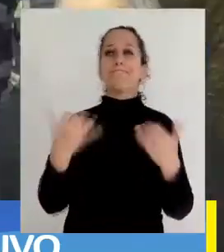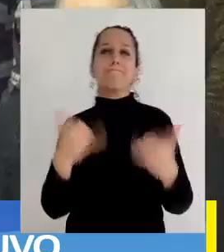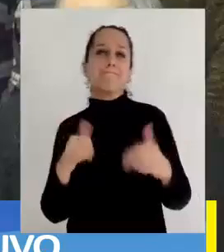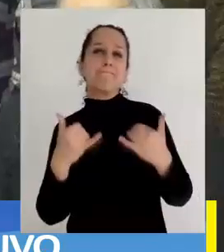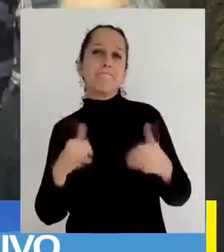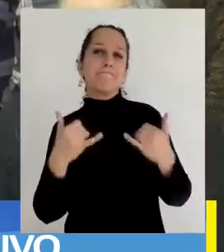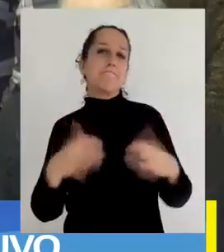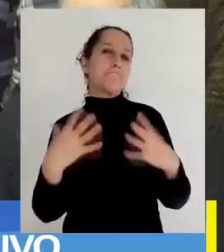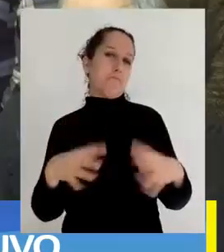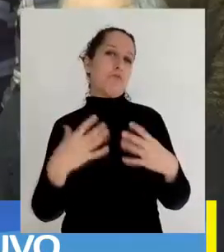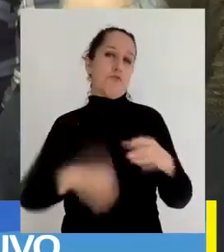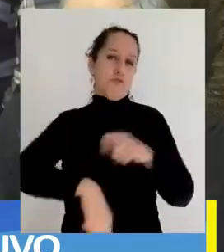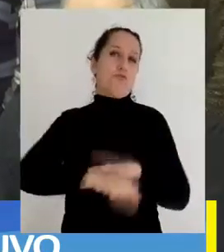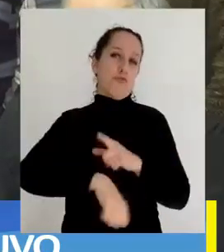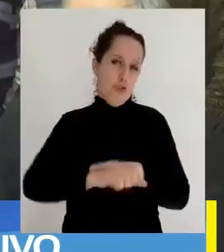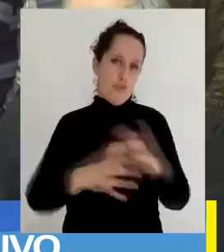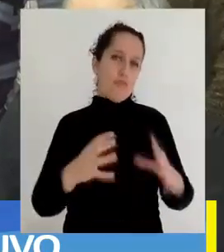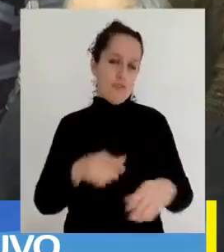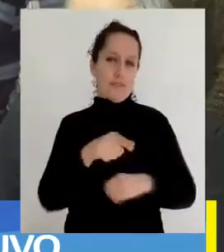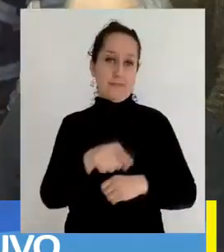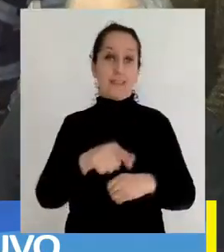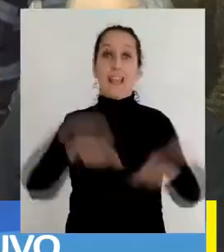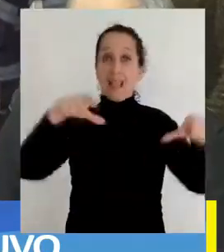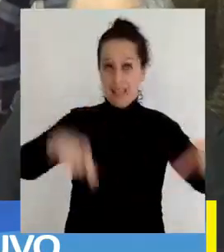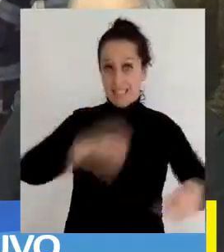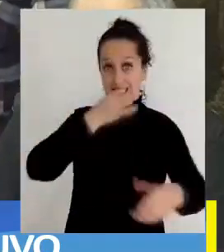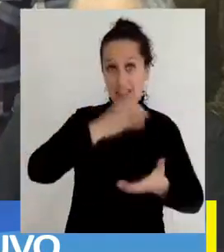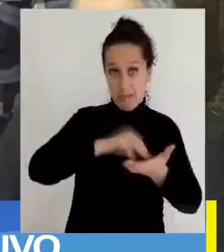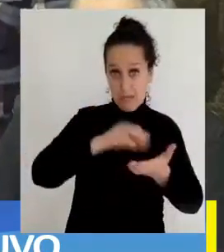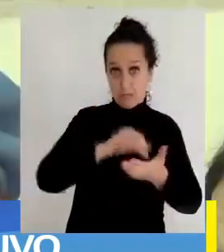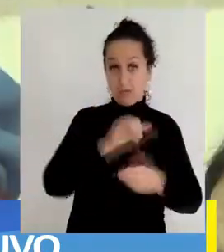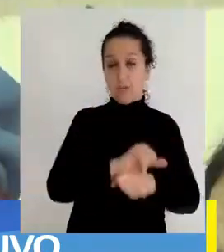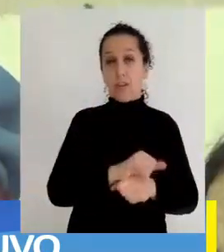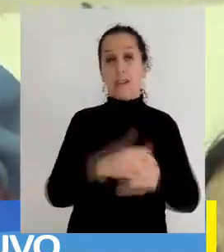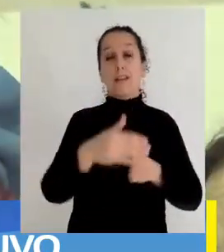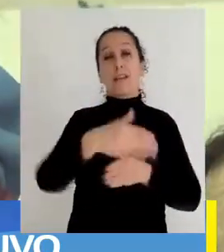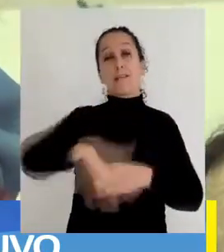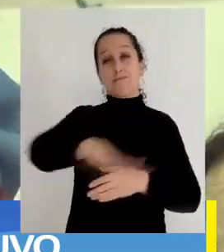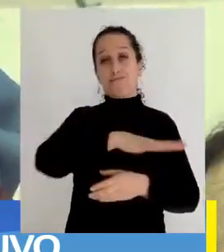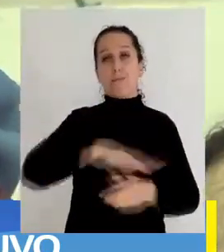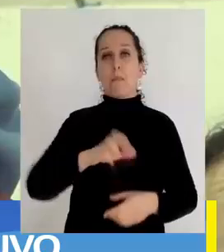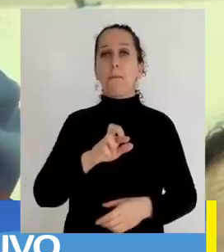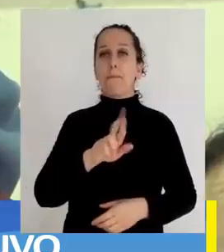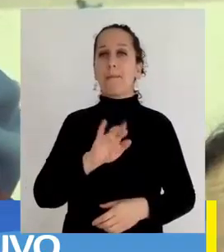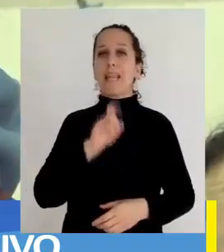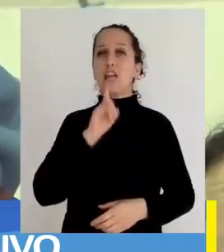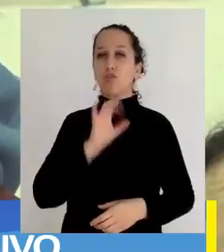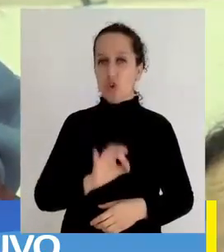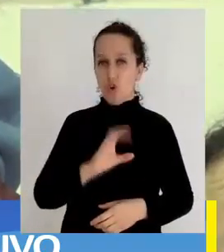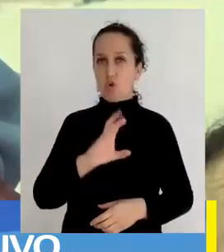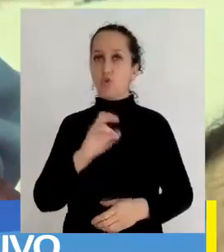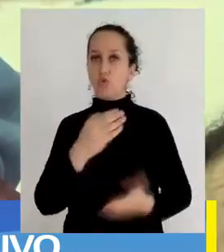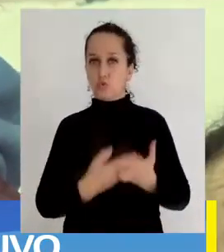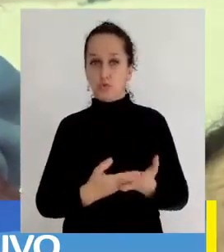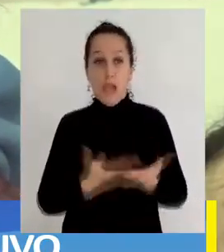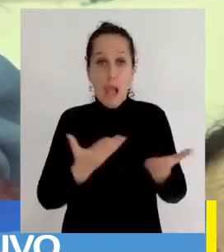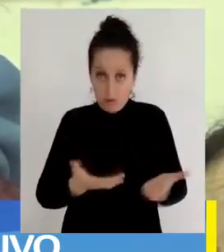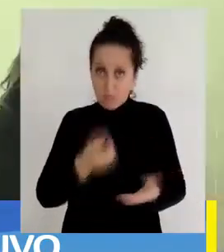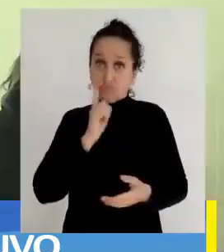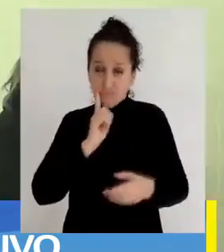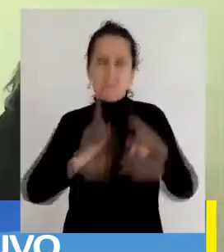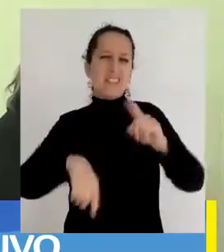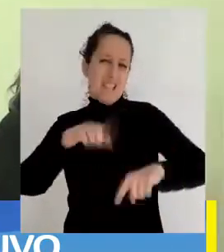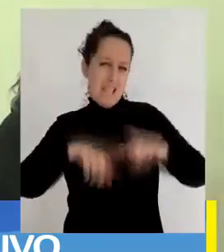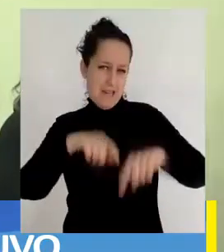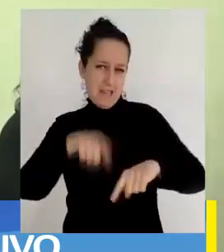reúnen a jugar fútbol. Esta nueva cancha de espato sintético estará emplazada en el sector Prieto Cruz, reemplazando